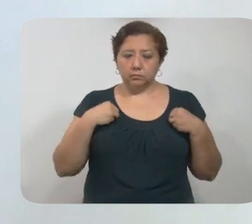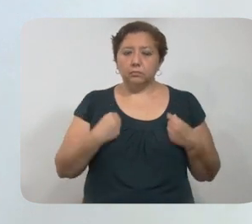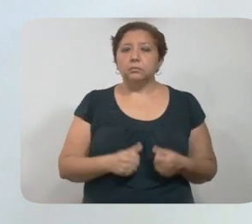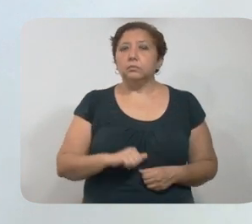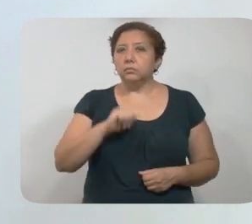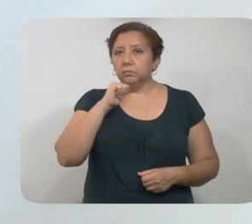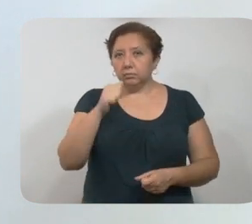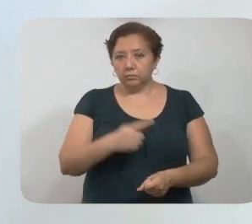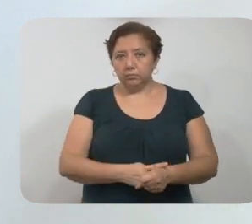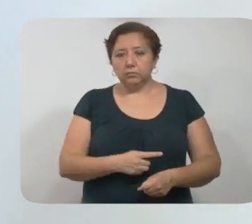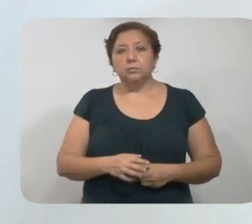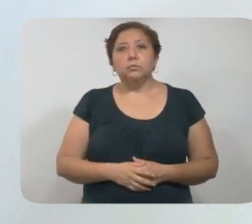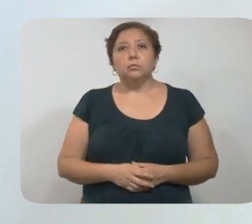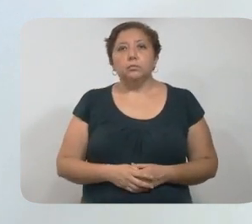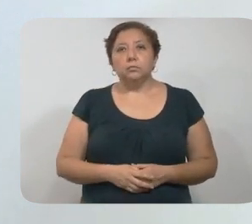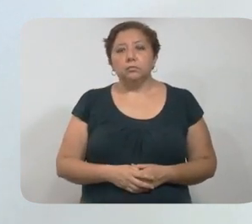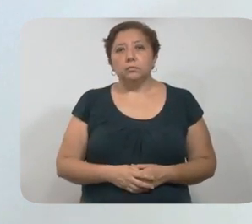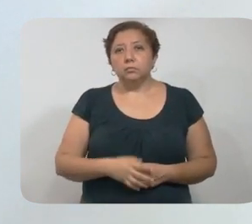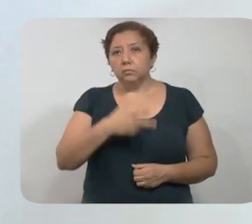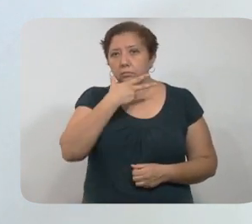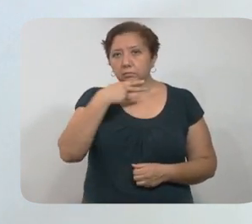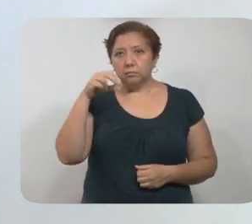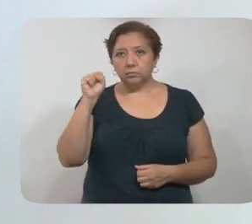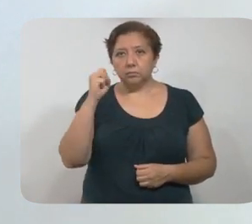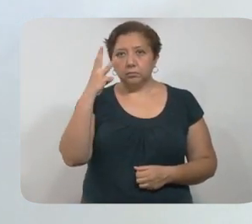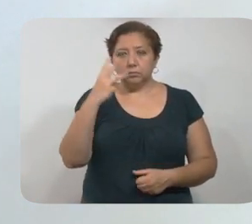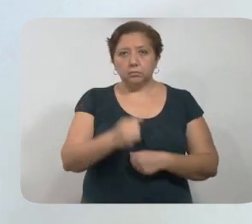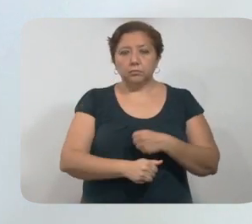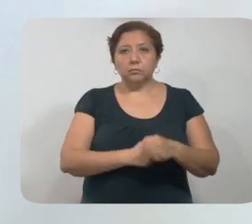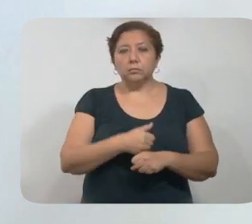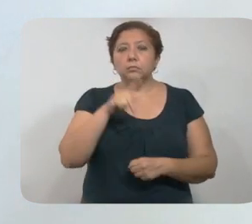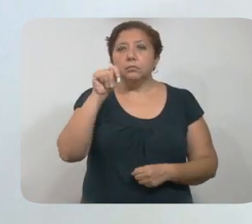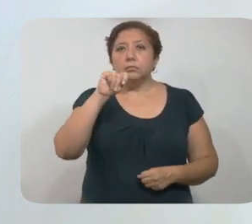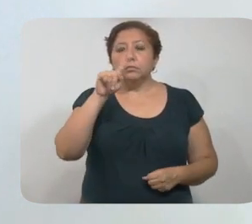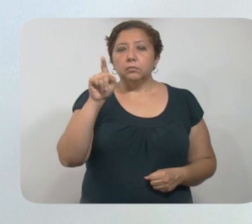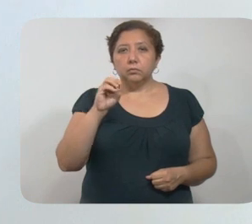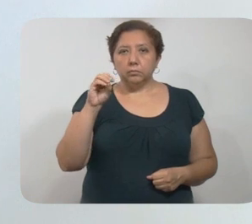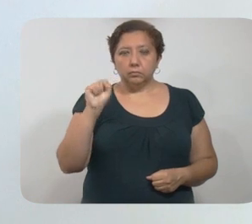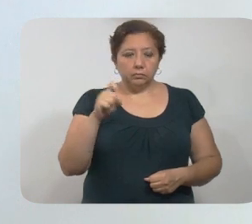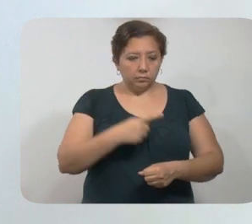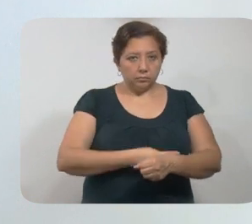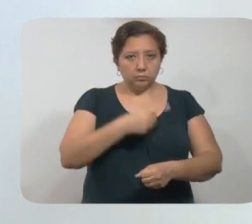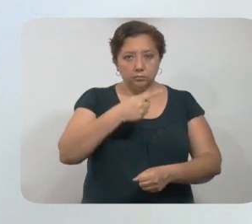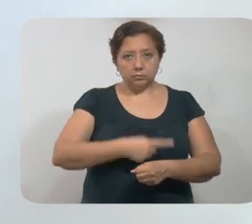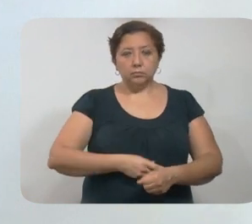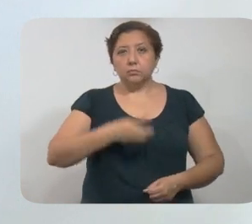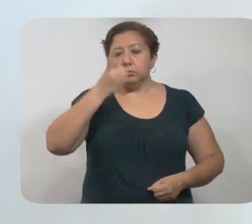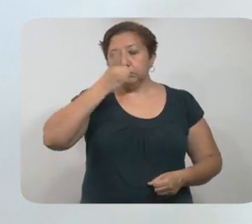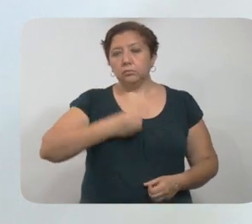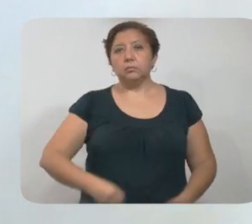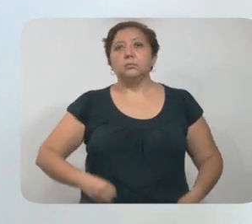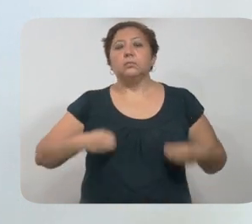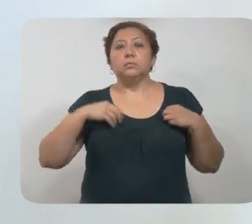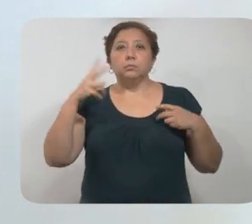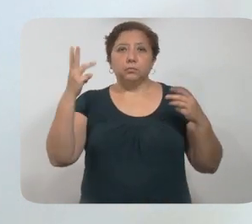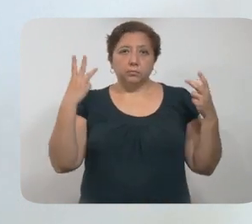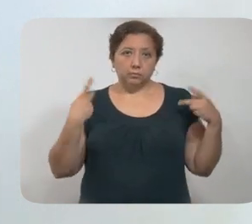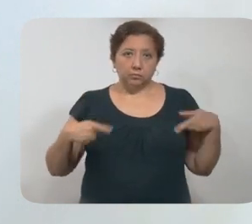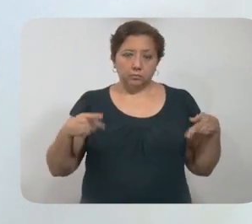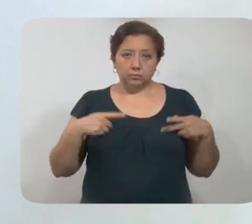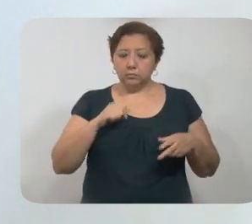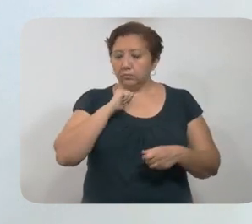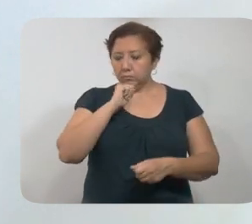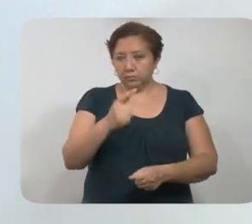reportan asintomáticas. Hombre de 63 años de Buxot, con hipertensión y diabetes. Vivía con tres personas,